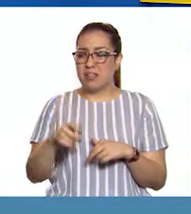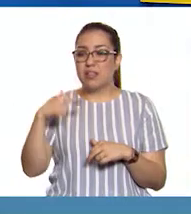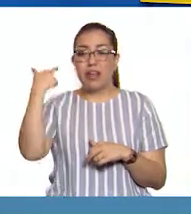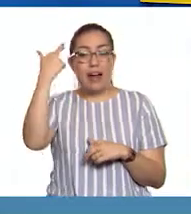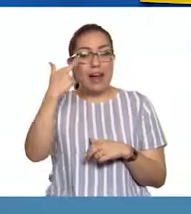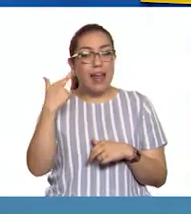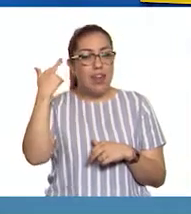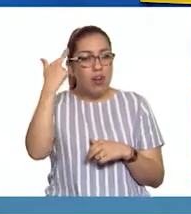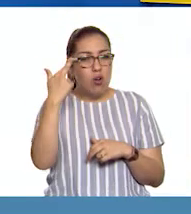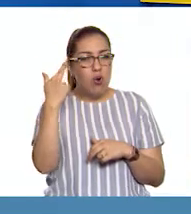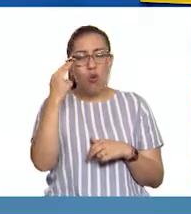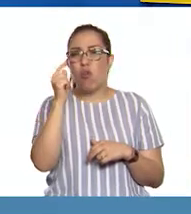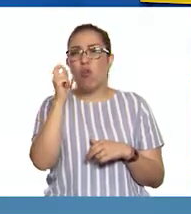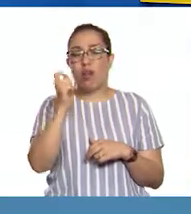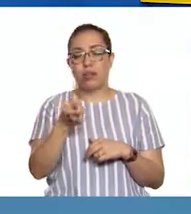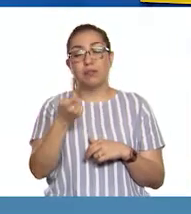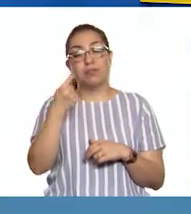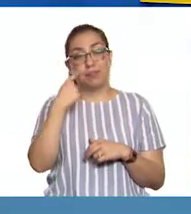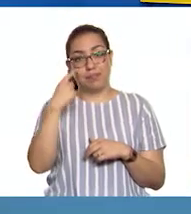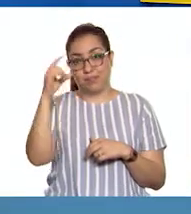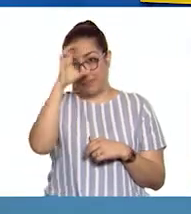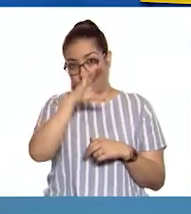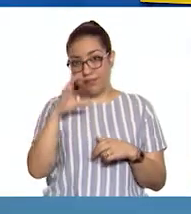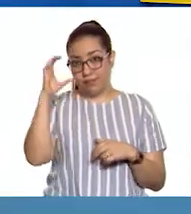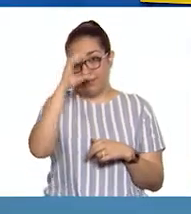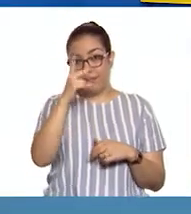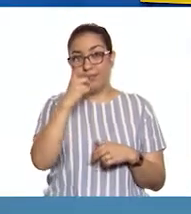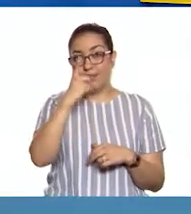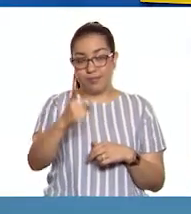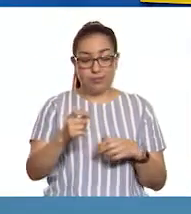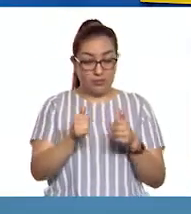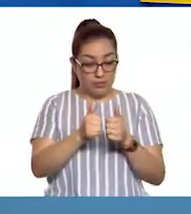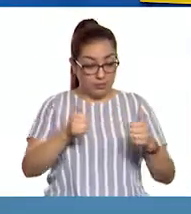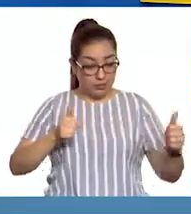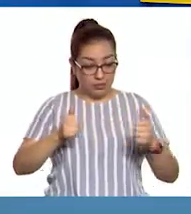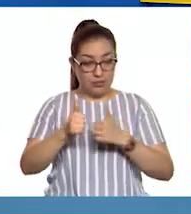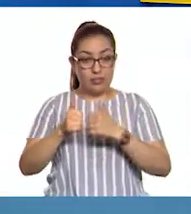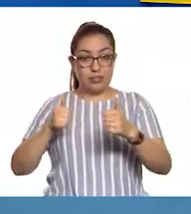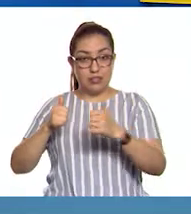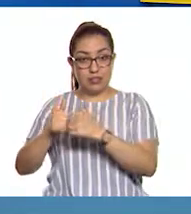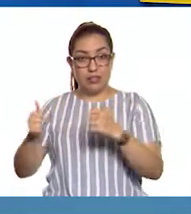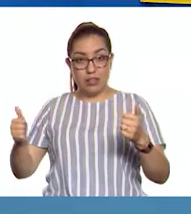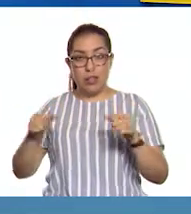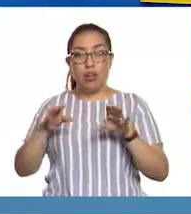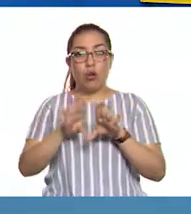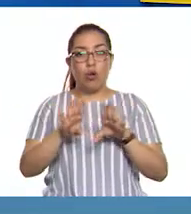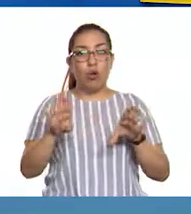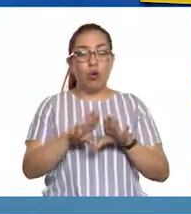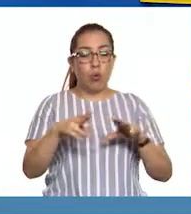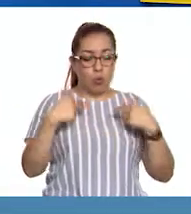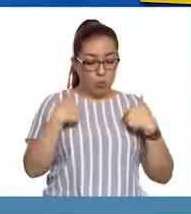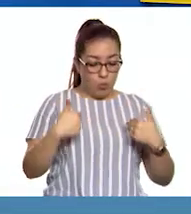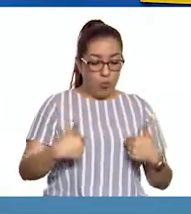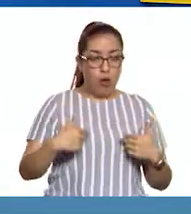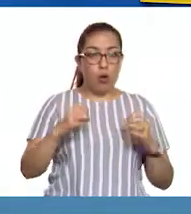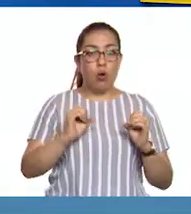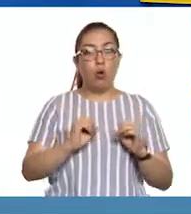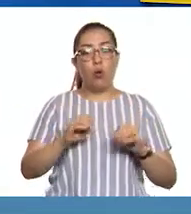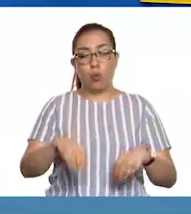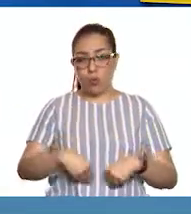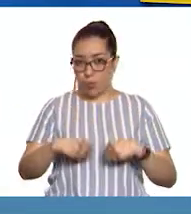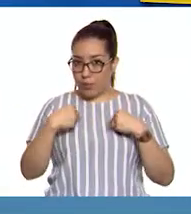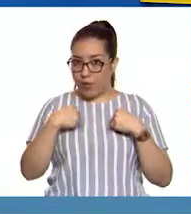Mira, la ciencia ha clasificado a los seres vivos con base a las características que comparten y las que ellos distinguen.